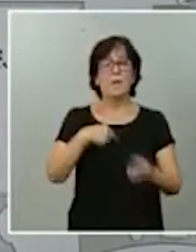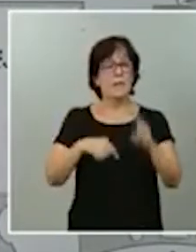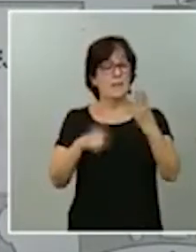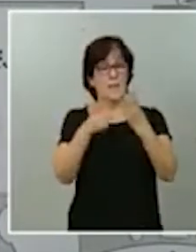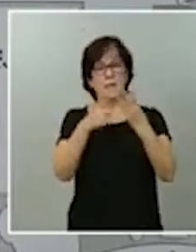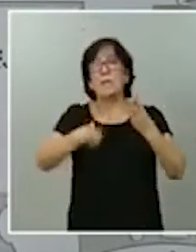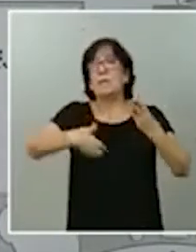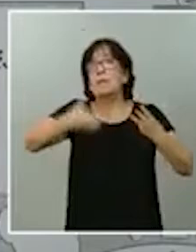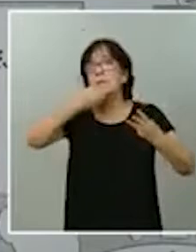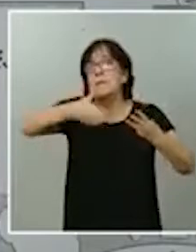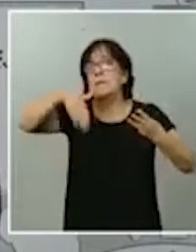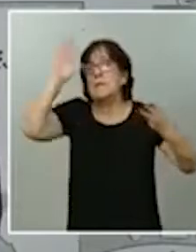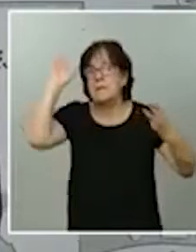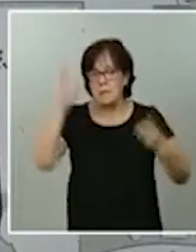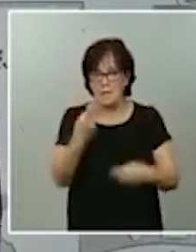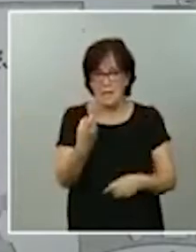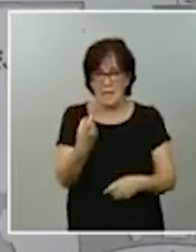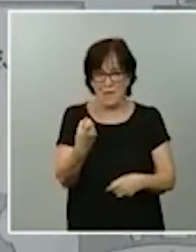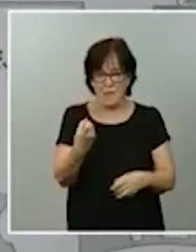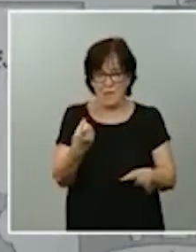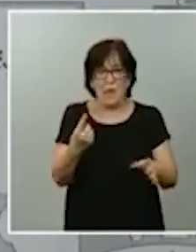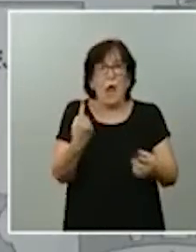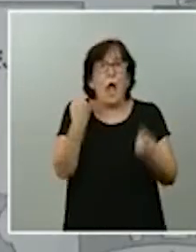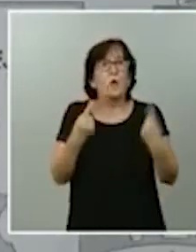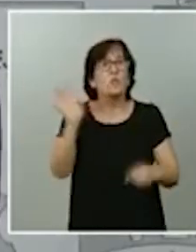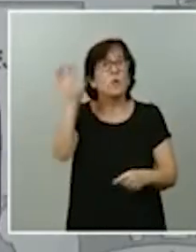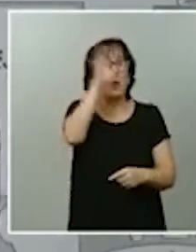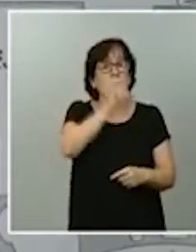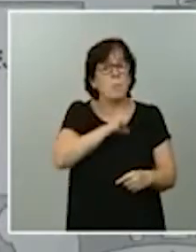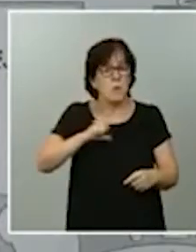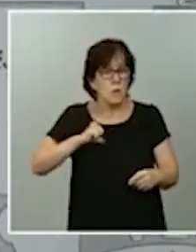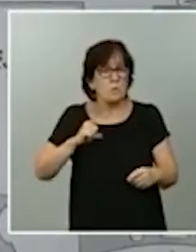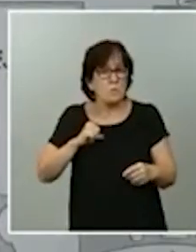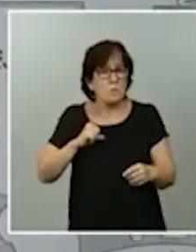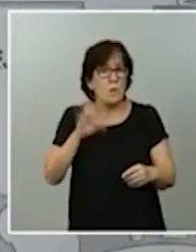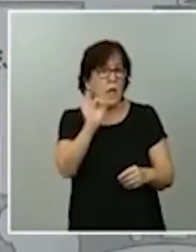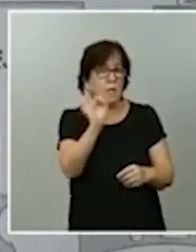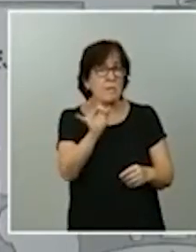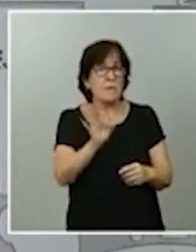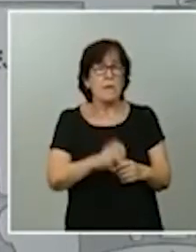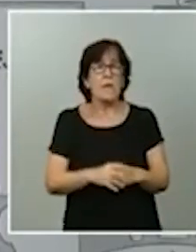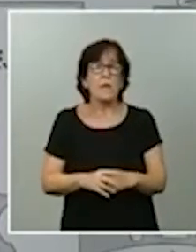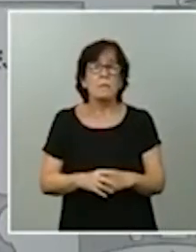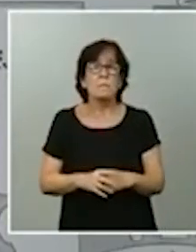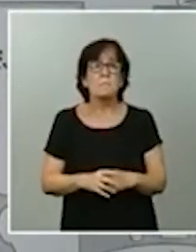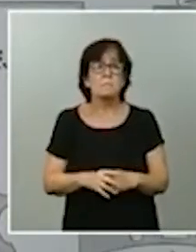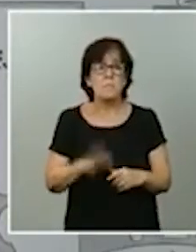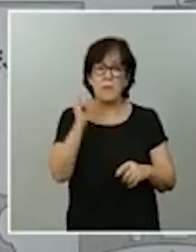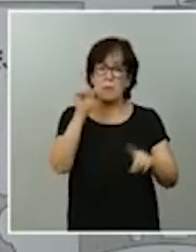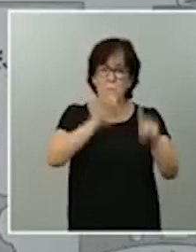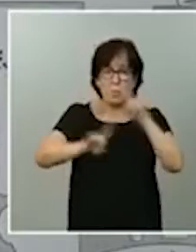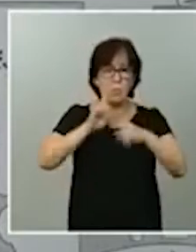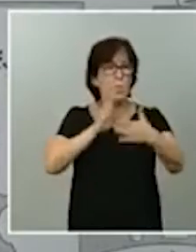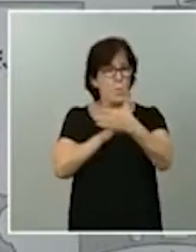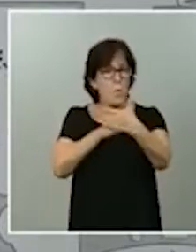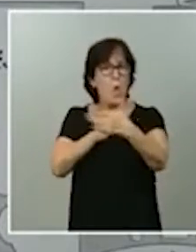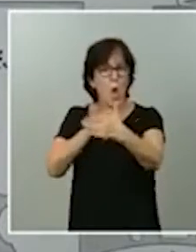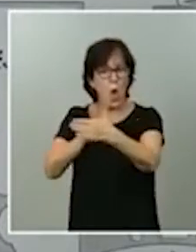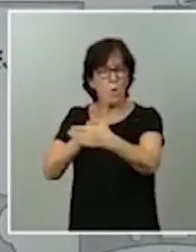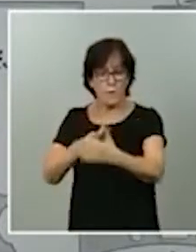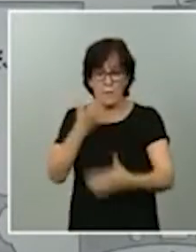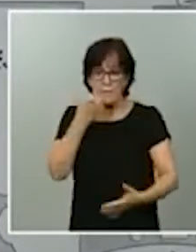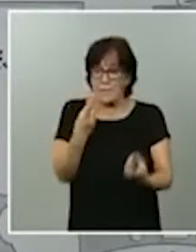de ser necesario, porque algunas comunidades autónomas están planteando que, efectivamente, están teniendo dificultades, en caso de ser necesario,